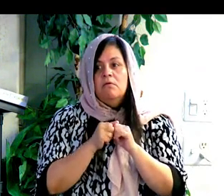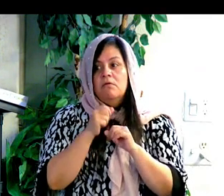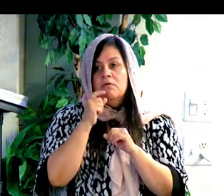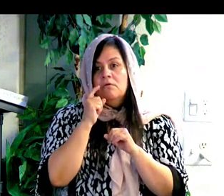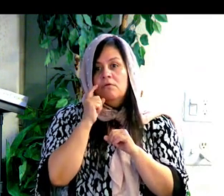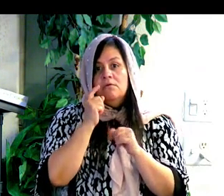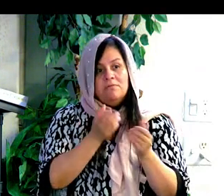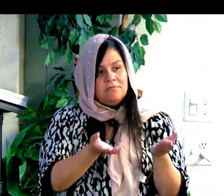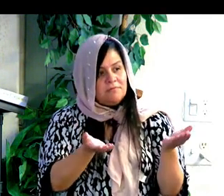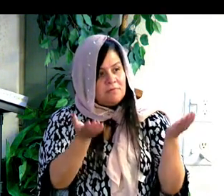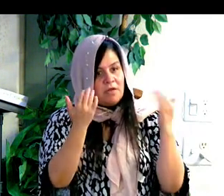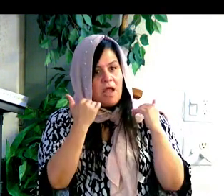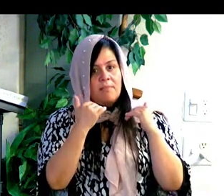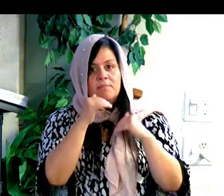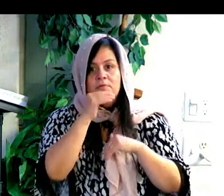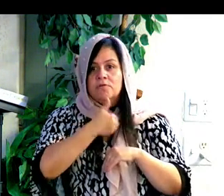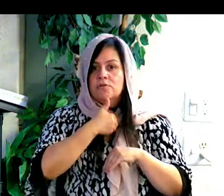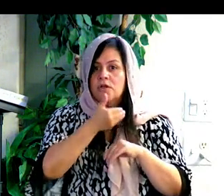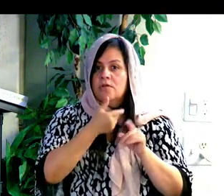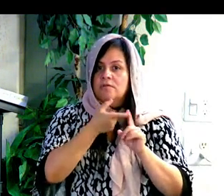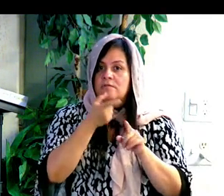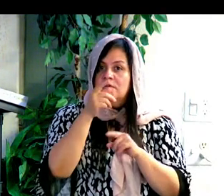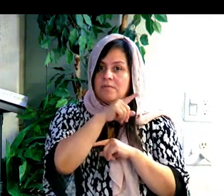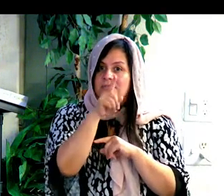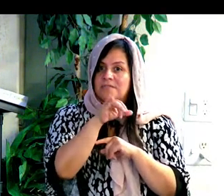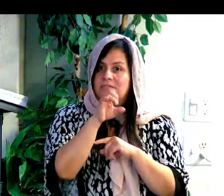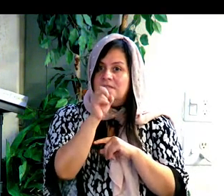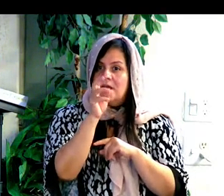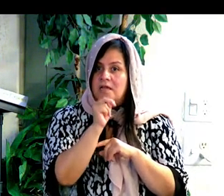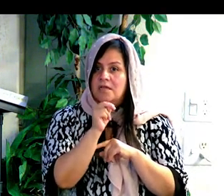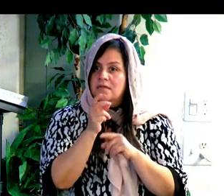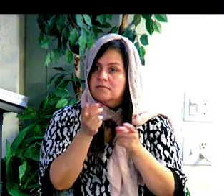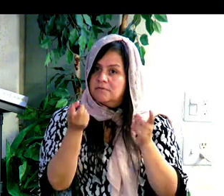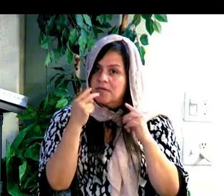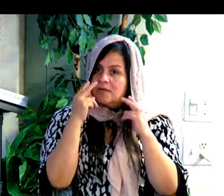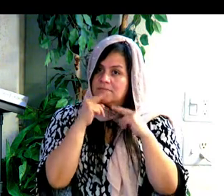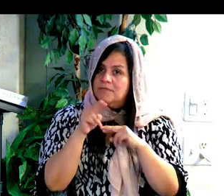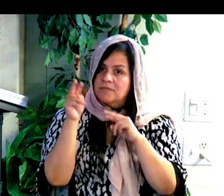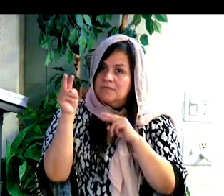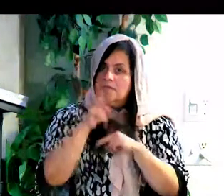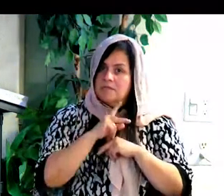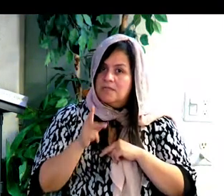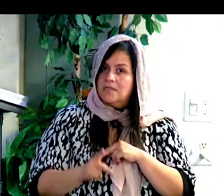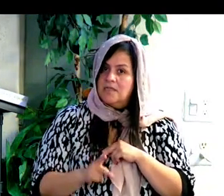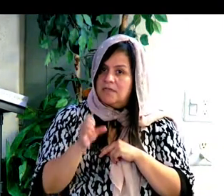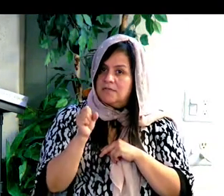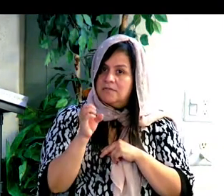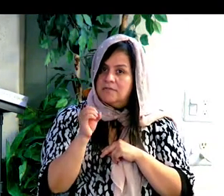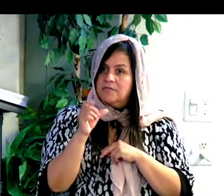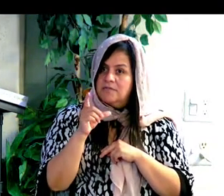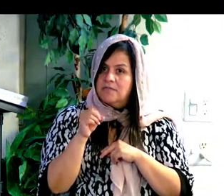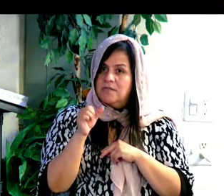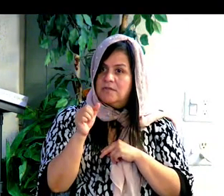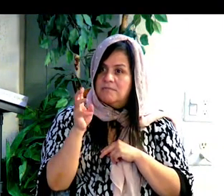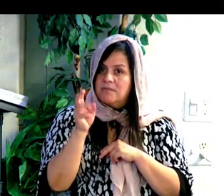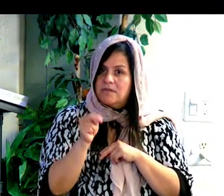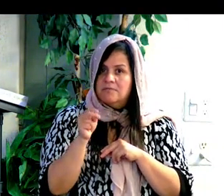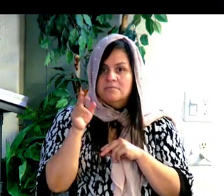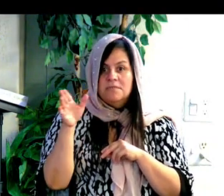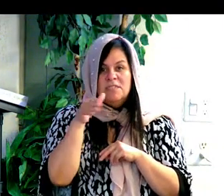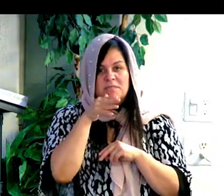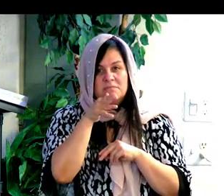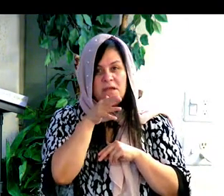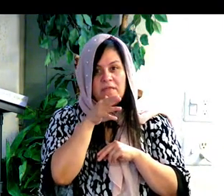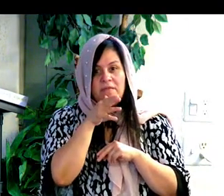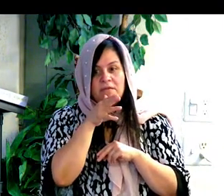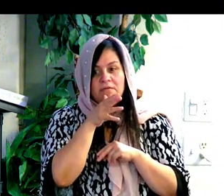hijas de Sion y contemplad al rey Salomón con la corona con la cual su madre lo coronó el día